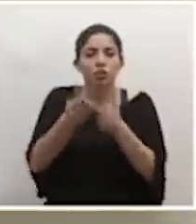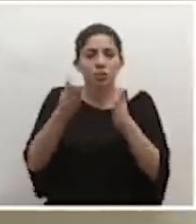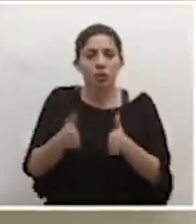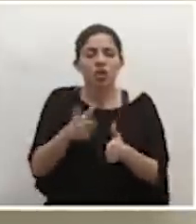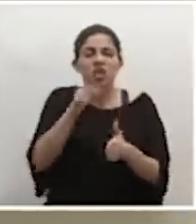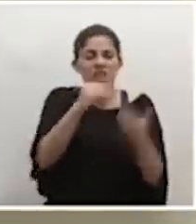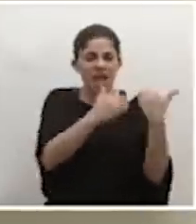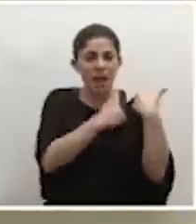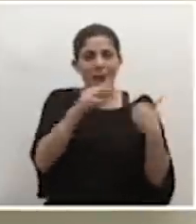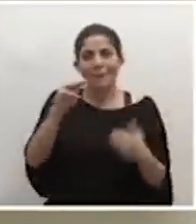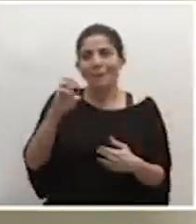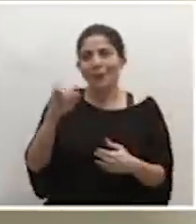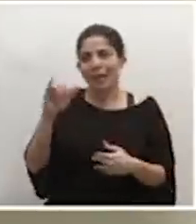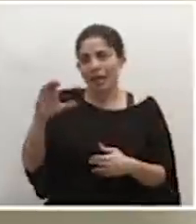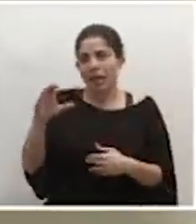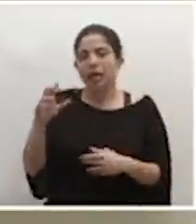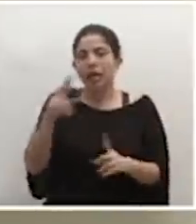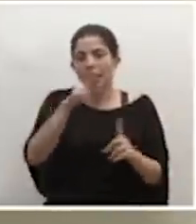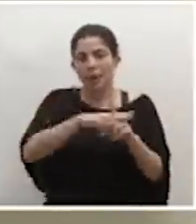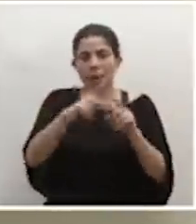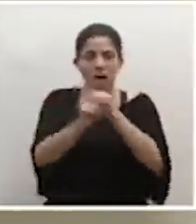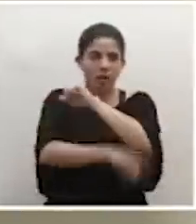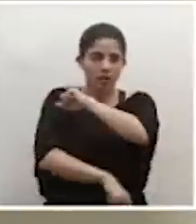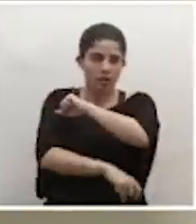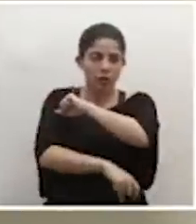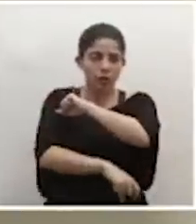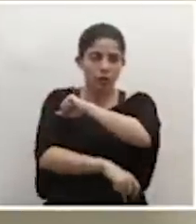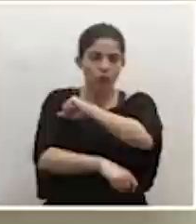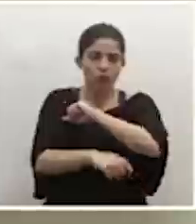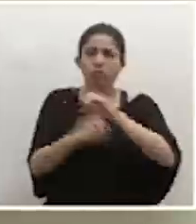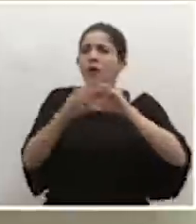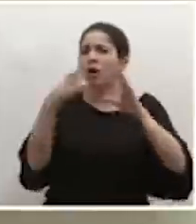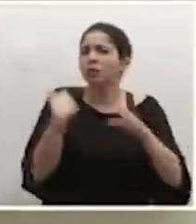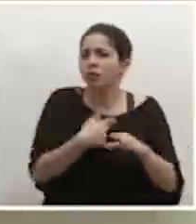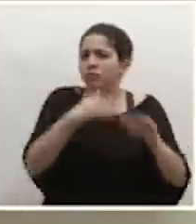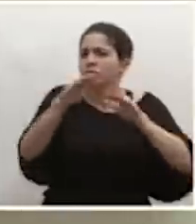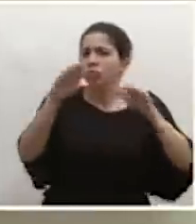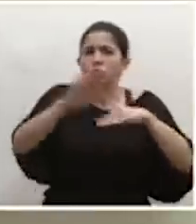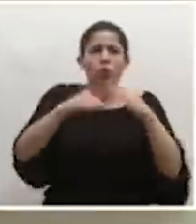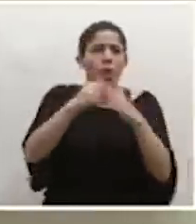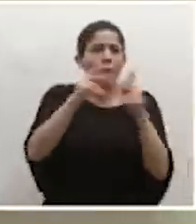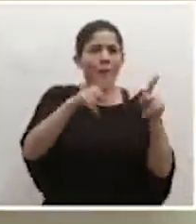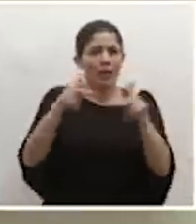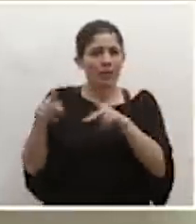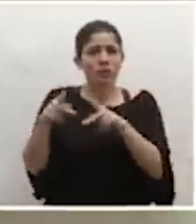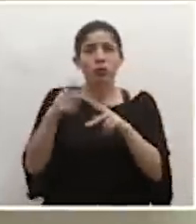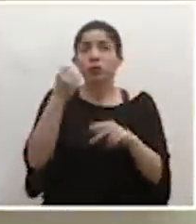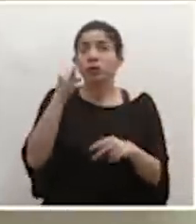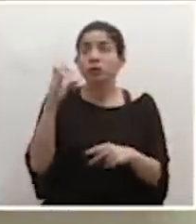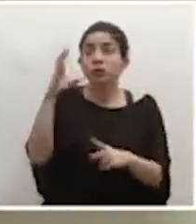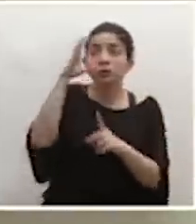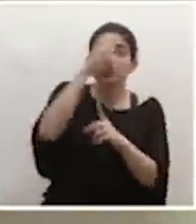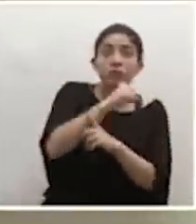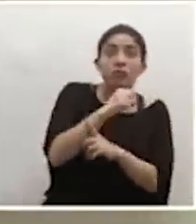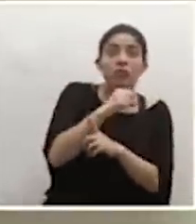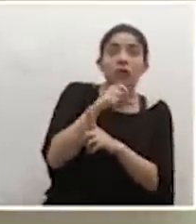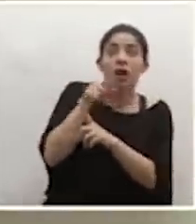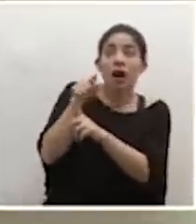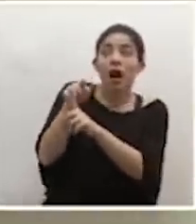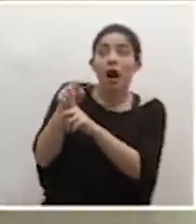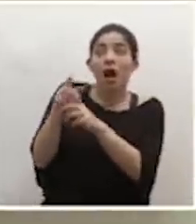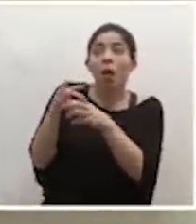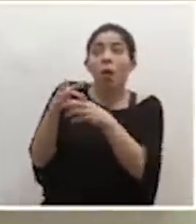encarga del asunto de poner las sanciones y que es claro que invitamos a toda la ciudadanía que esté denunciando en caso de que vean